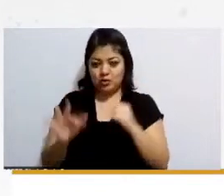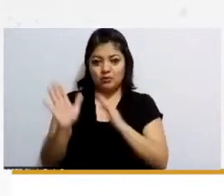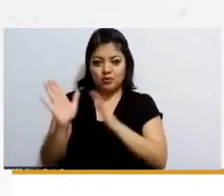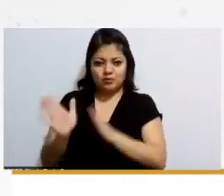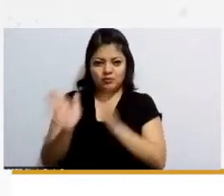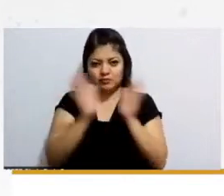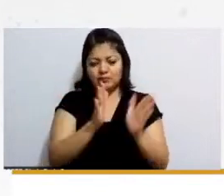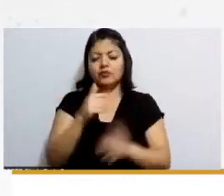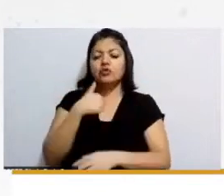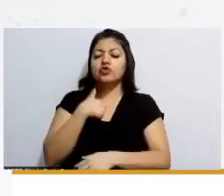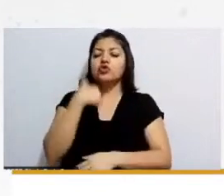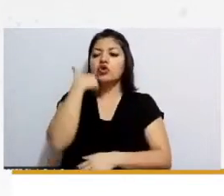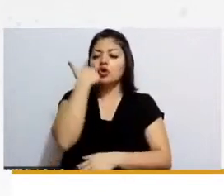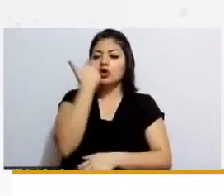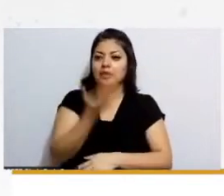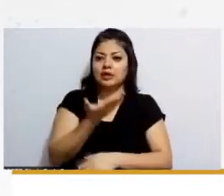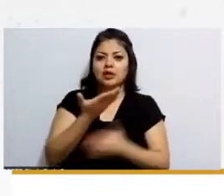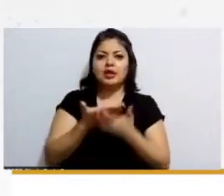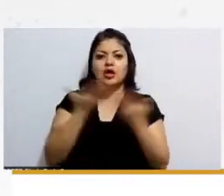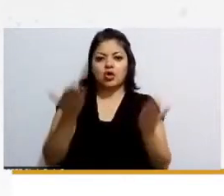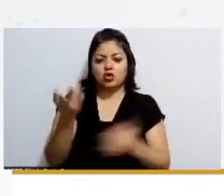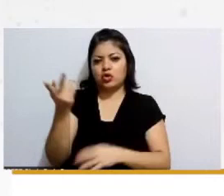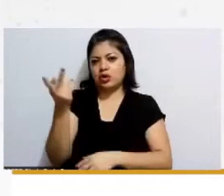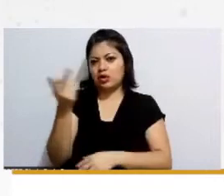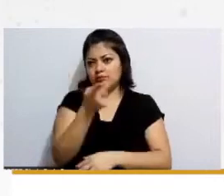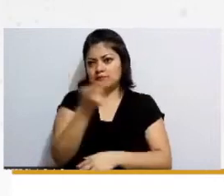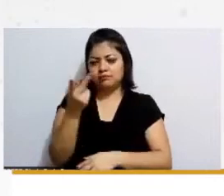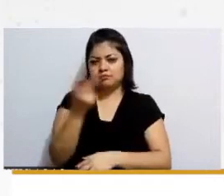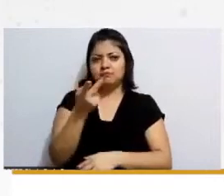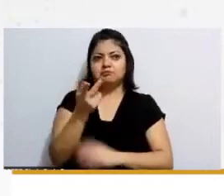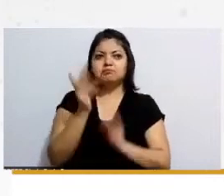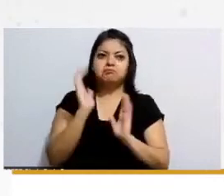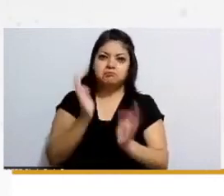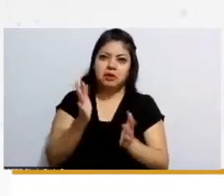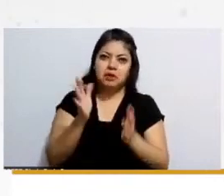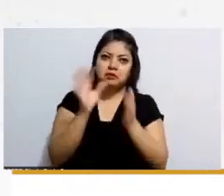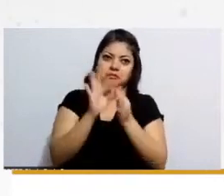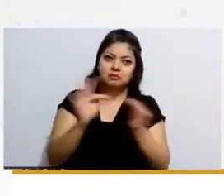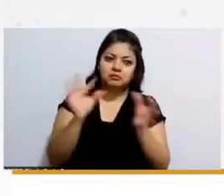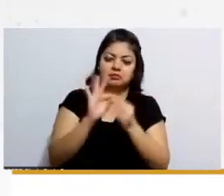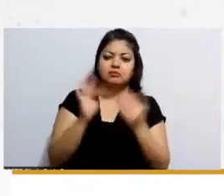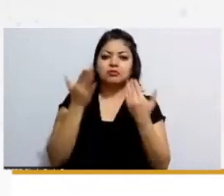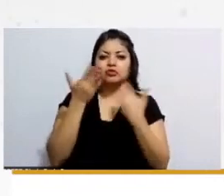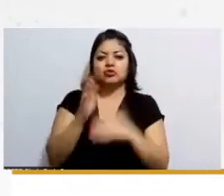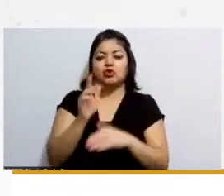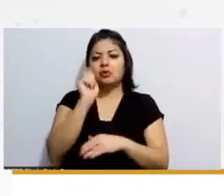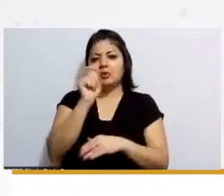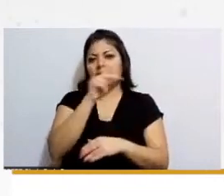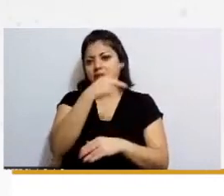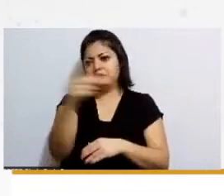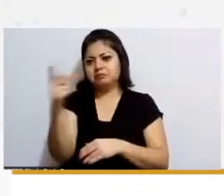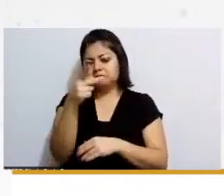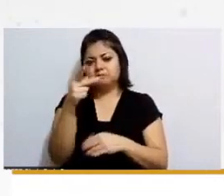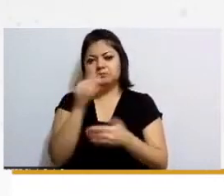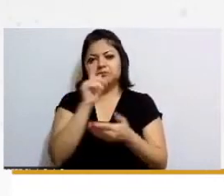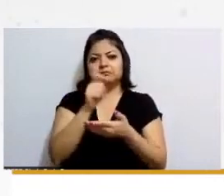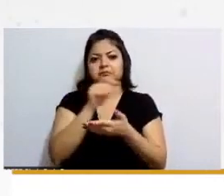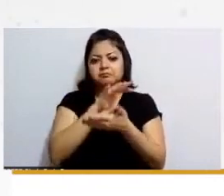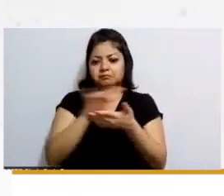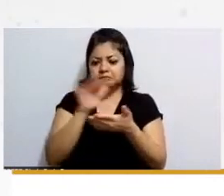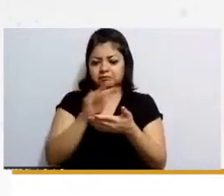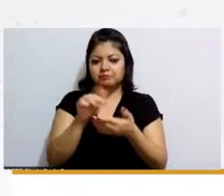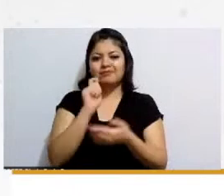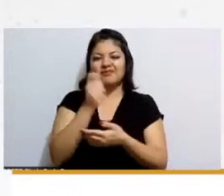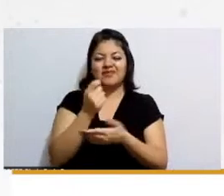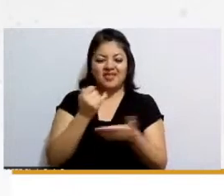gustaría es que ustedes ya me me contaran me hablaran de su lectura de las decisiones como de